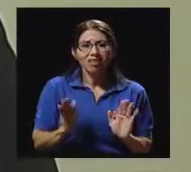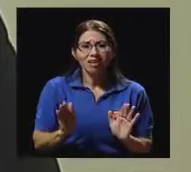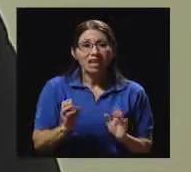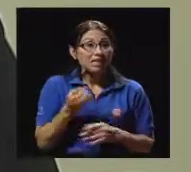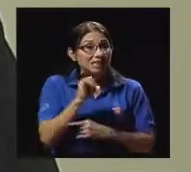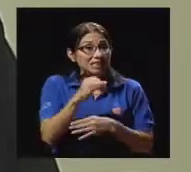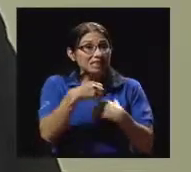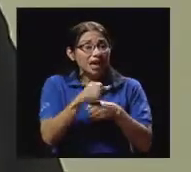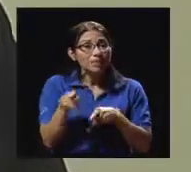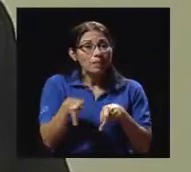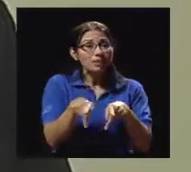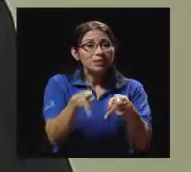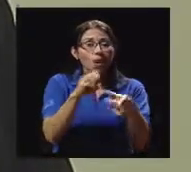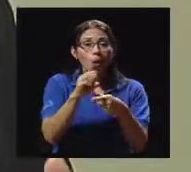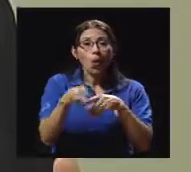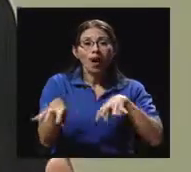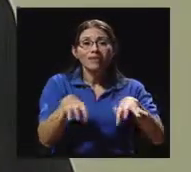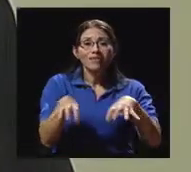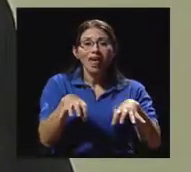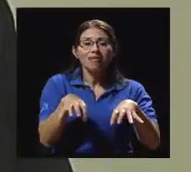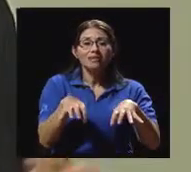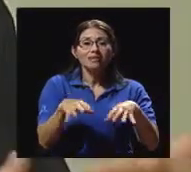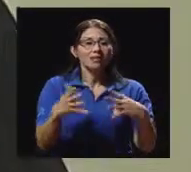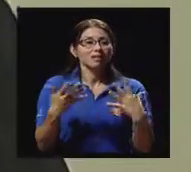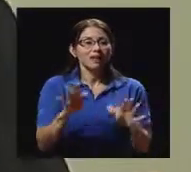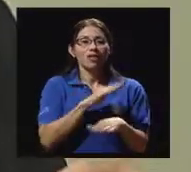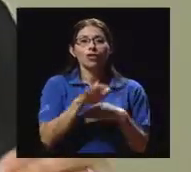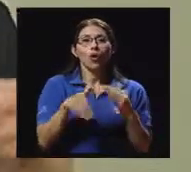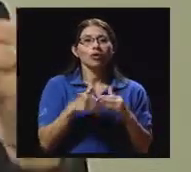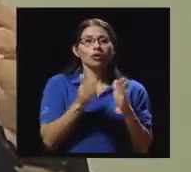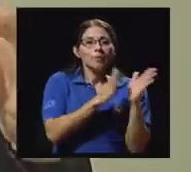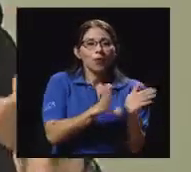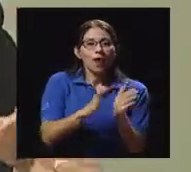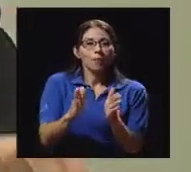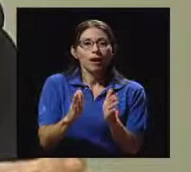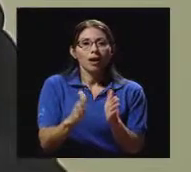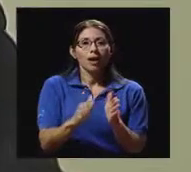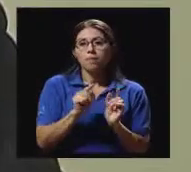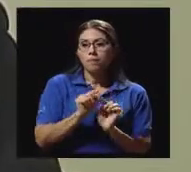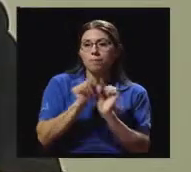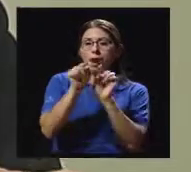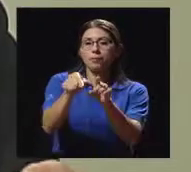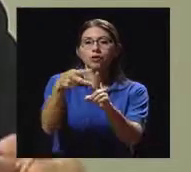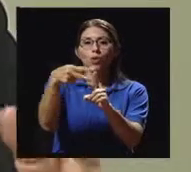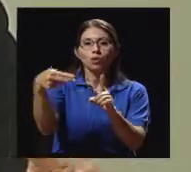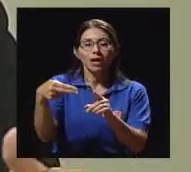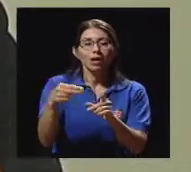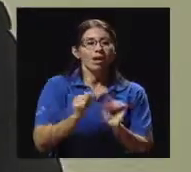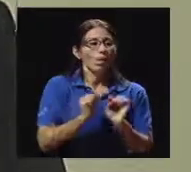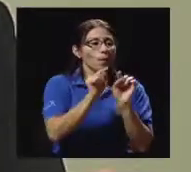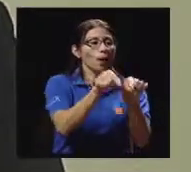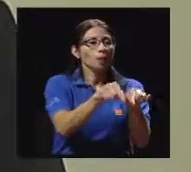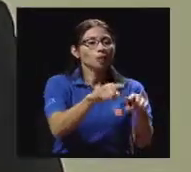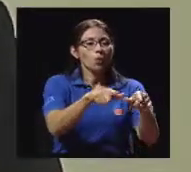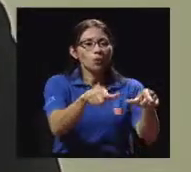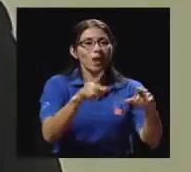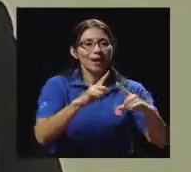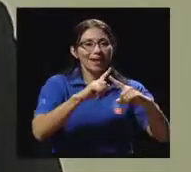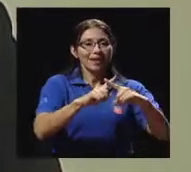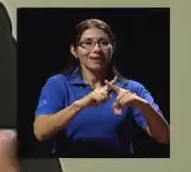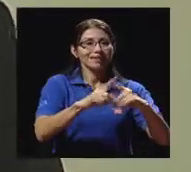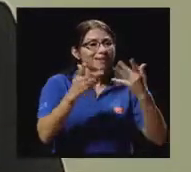paseos, ya es todo programado, en un hotel, en un lugar X, donde ya hay